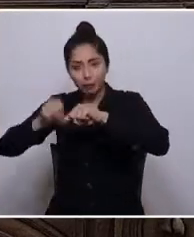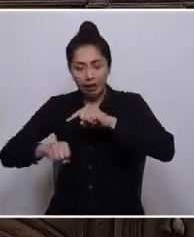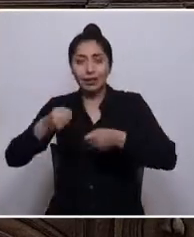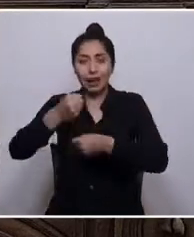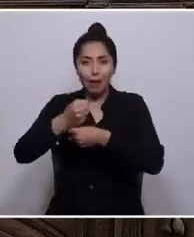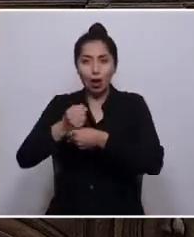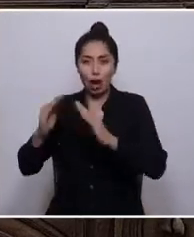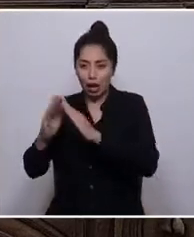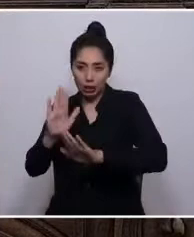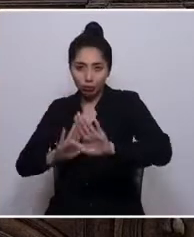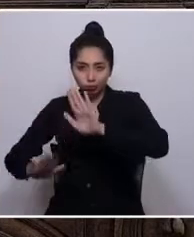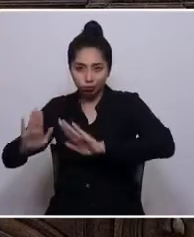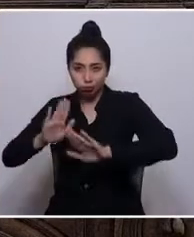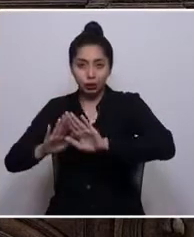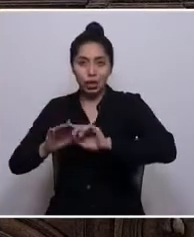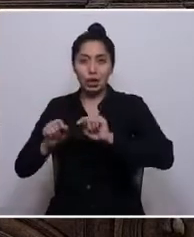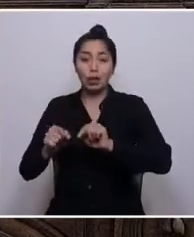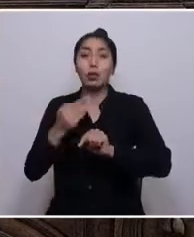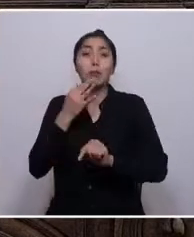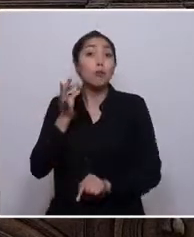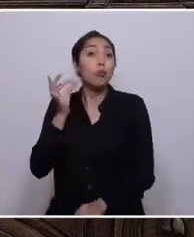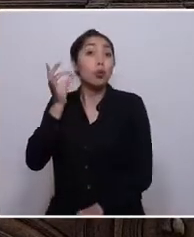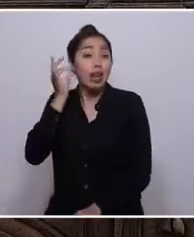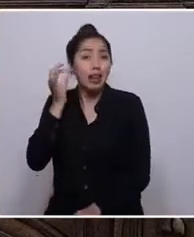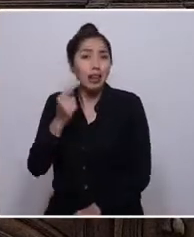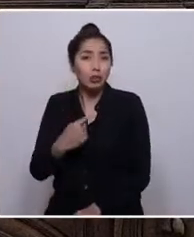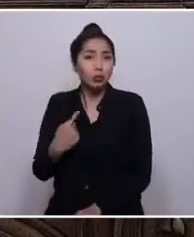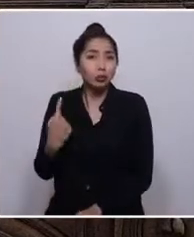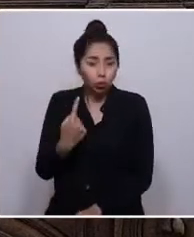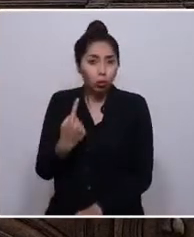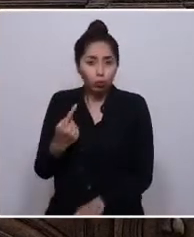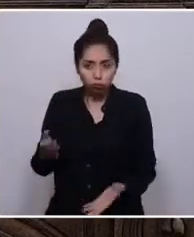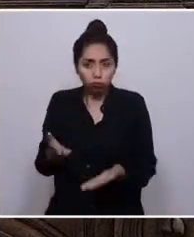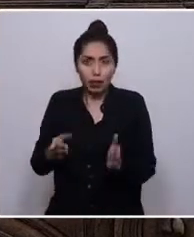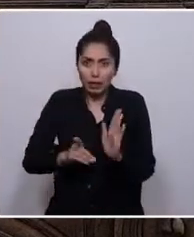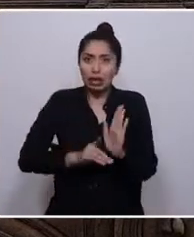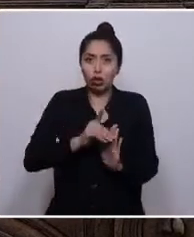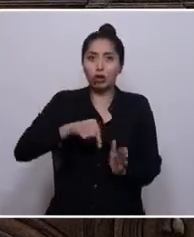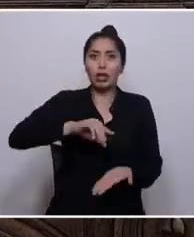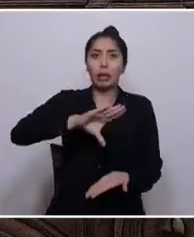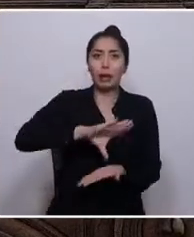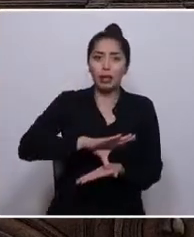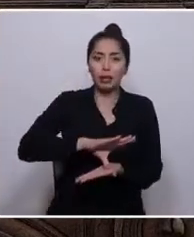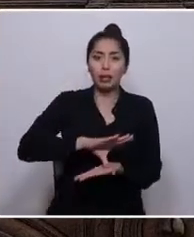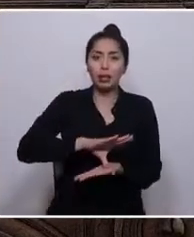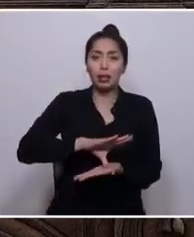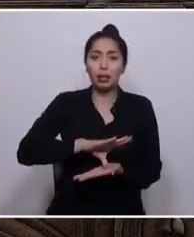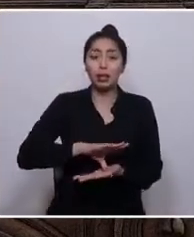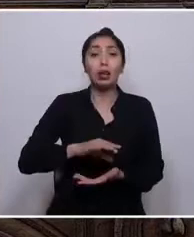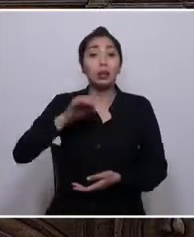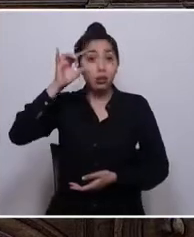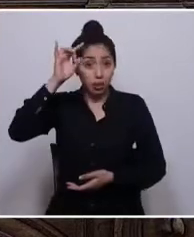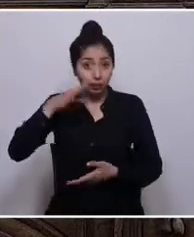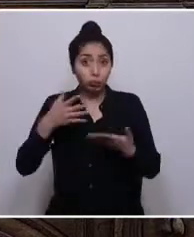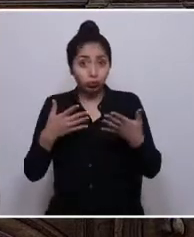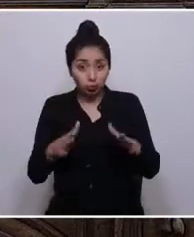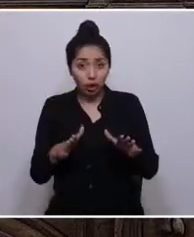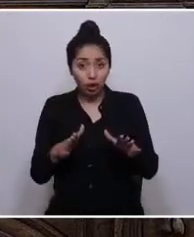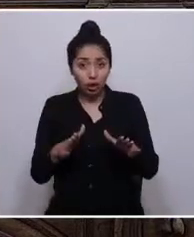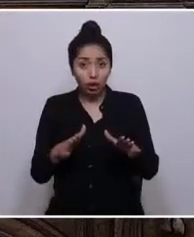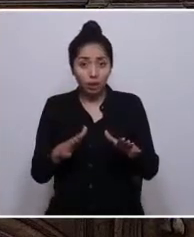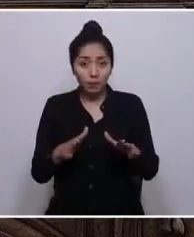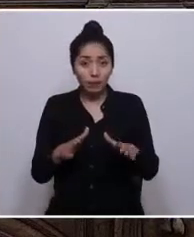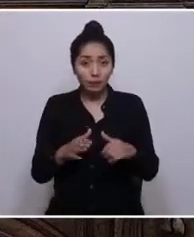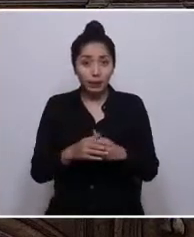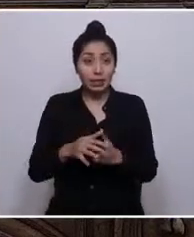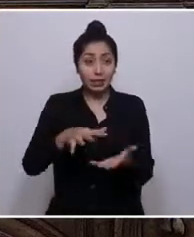de cuidado por sobre la cual las mujeres hemos sostenido el desarrollo de este país. Como sabemos lo que votará el